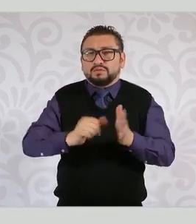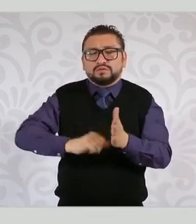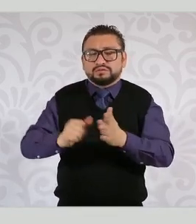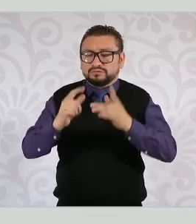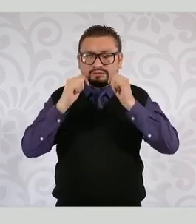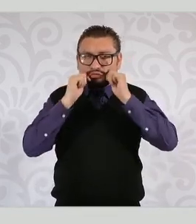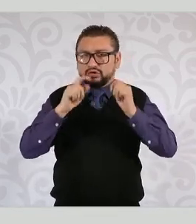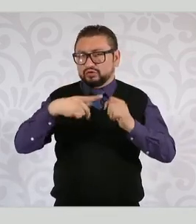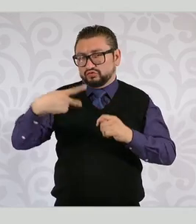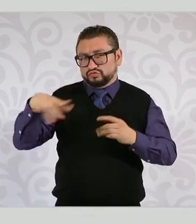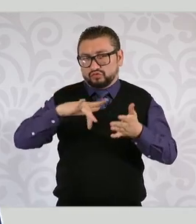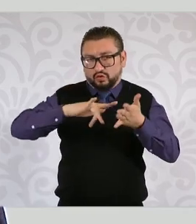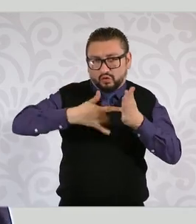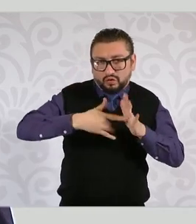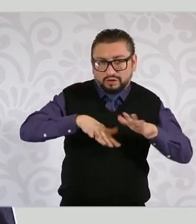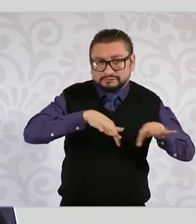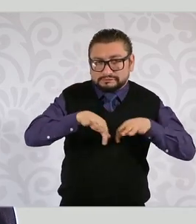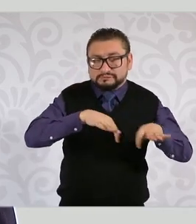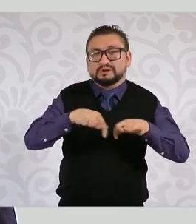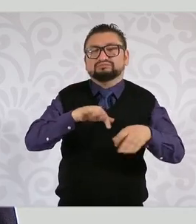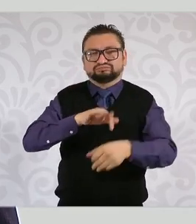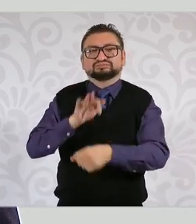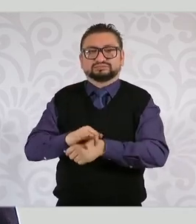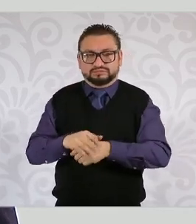efectivamente trabajado.